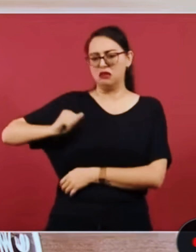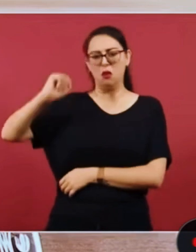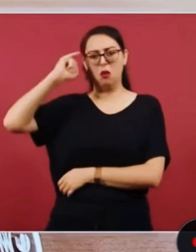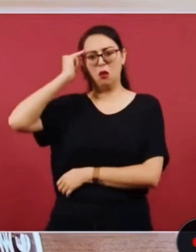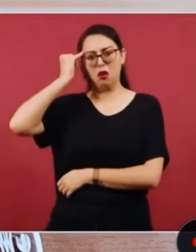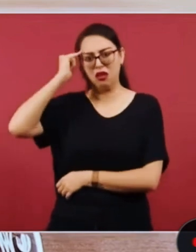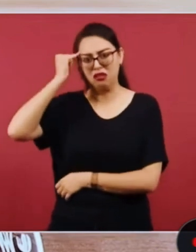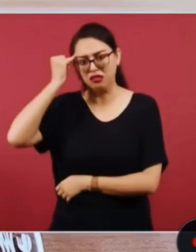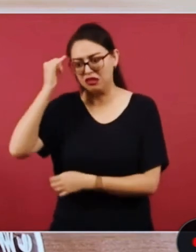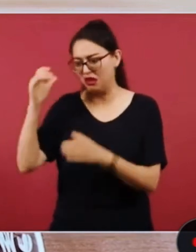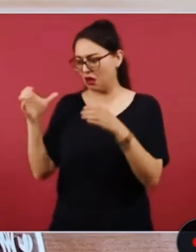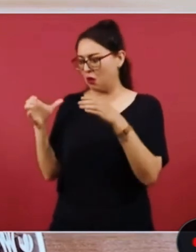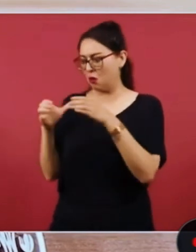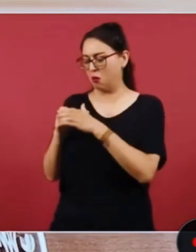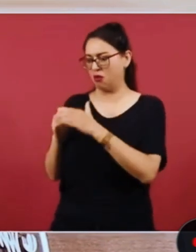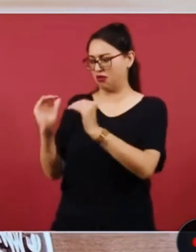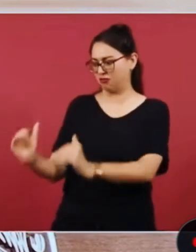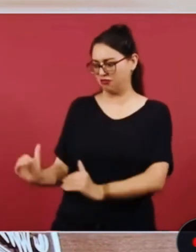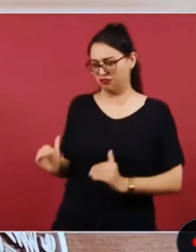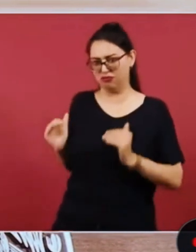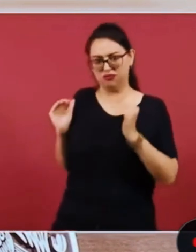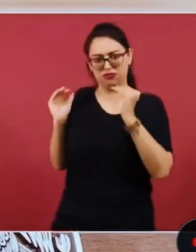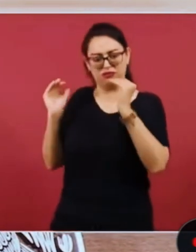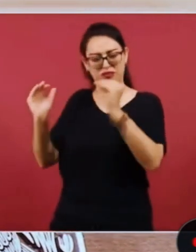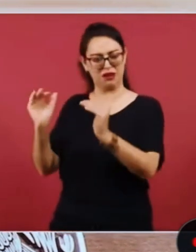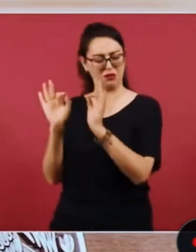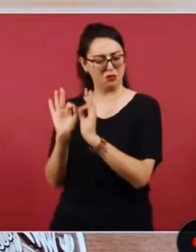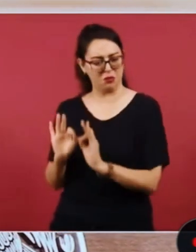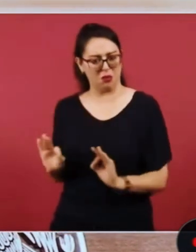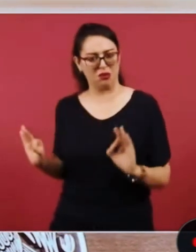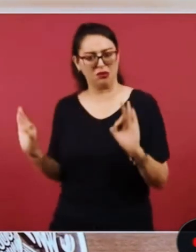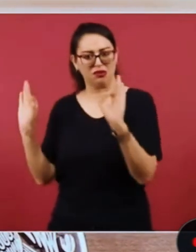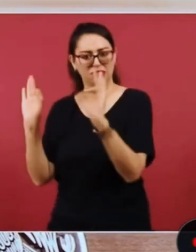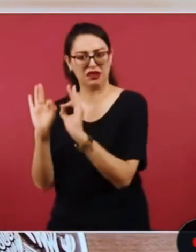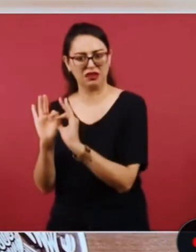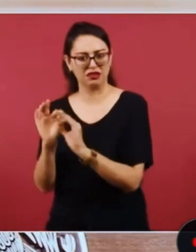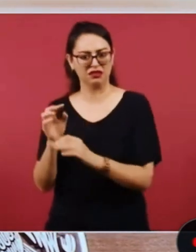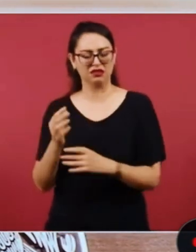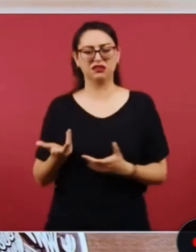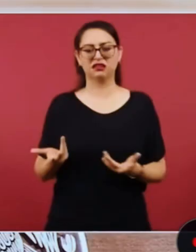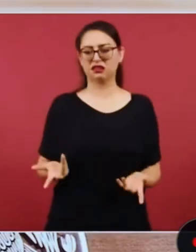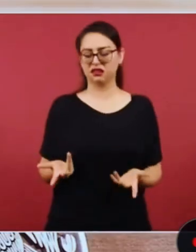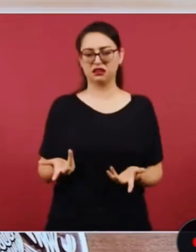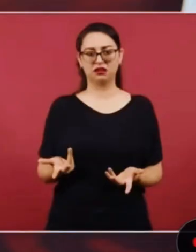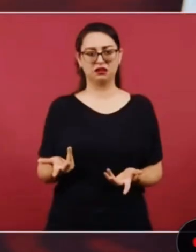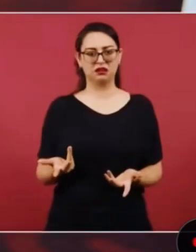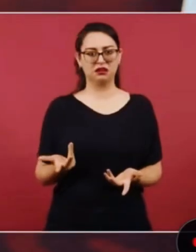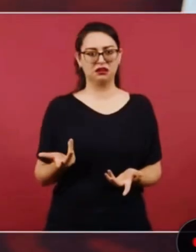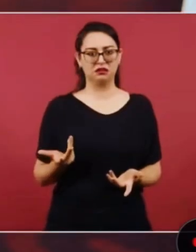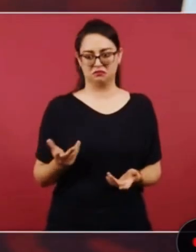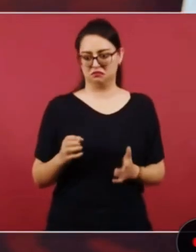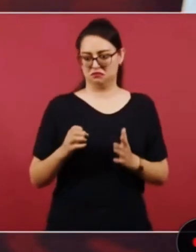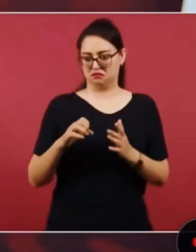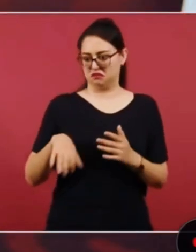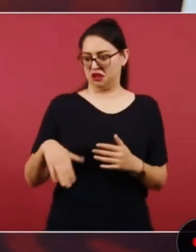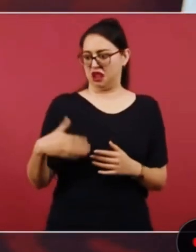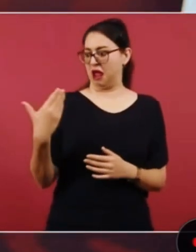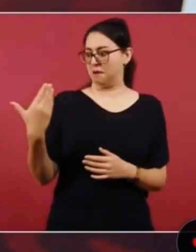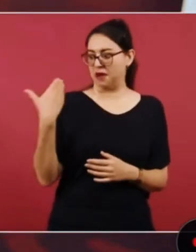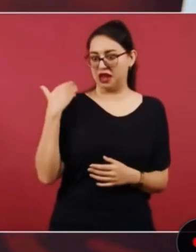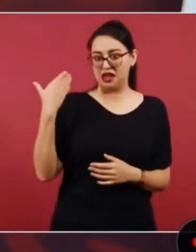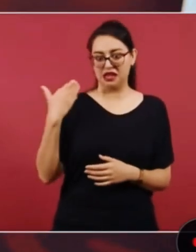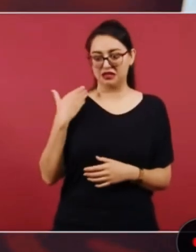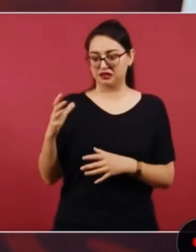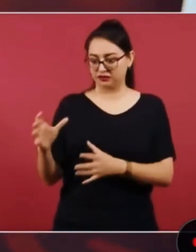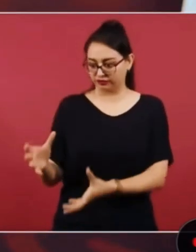de cientos miles de años antes de la era cristiana